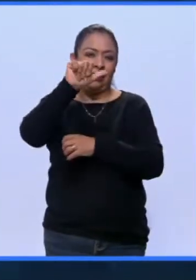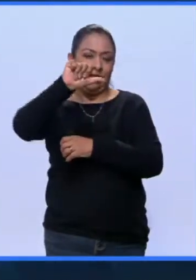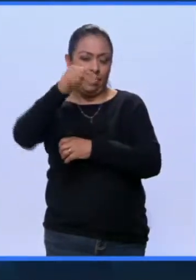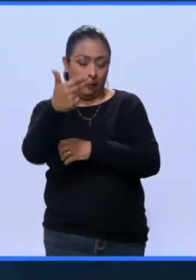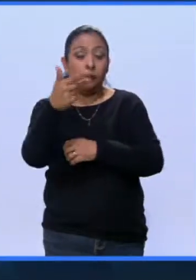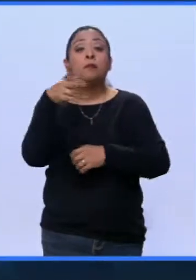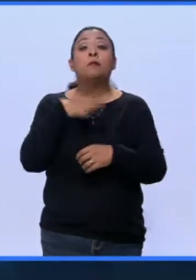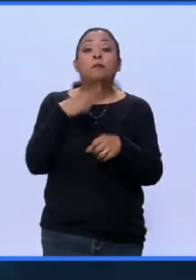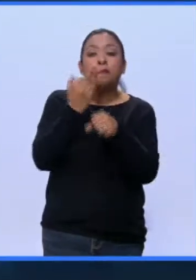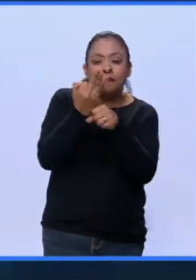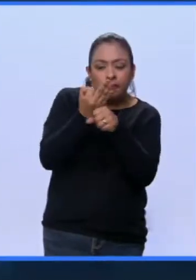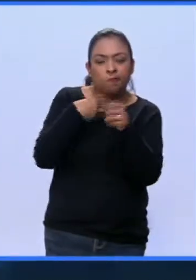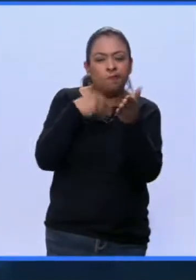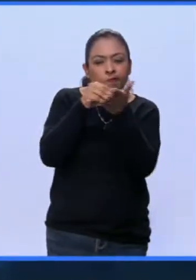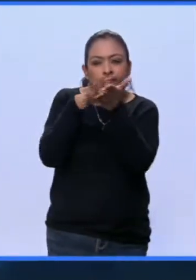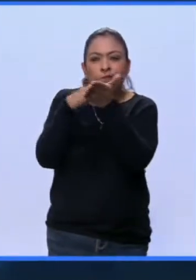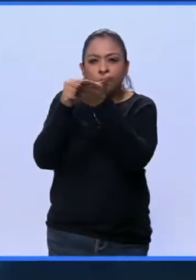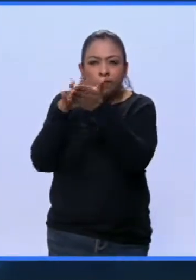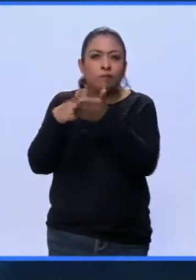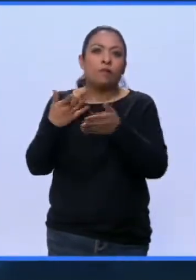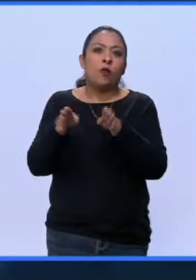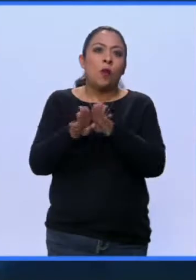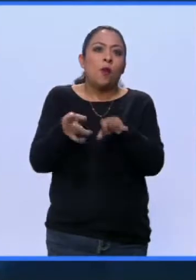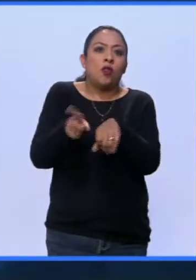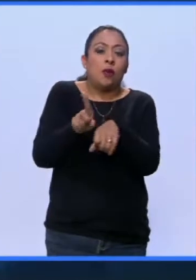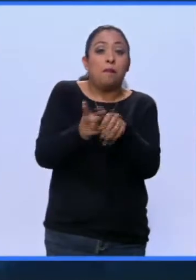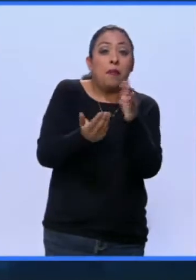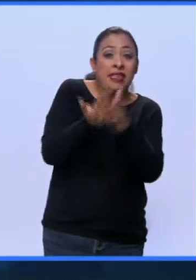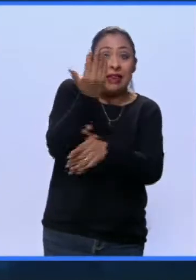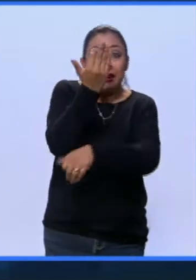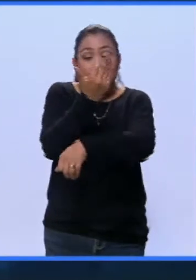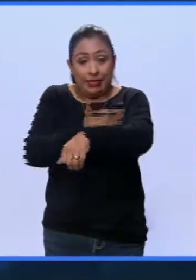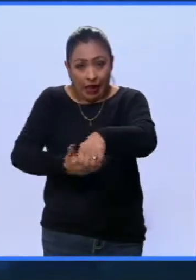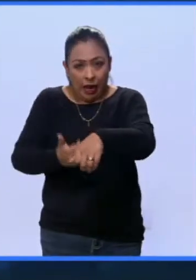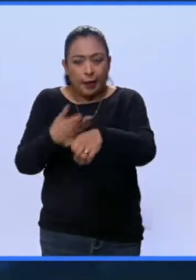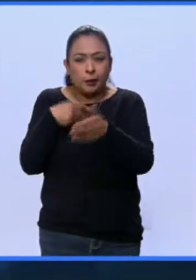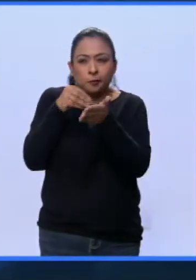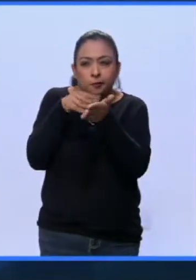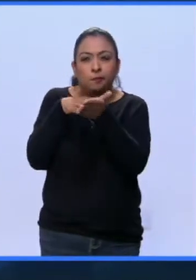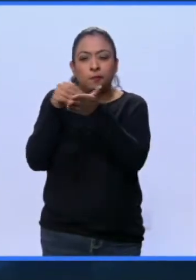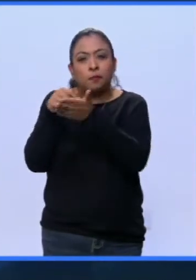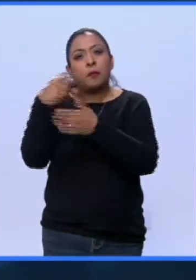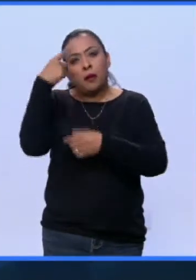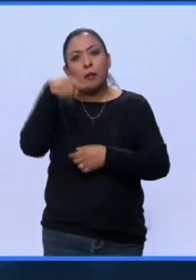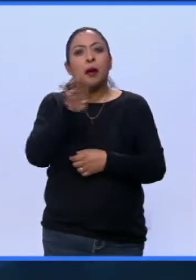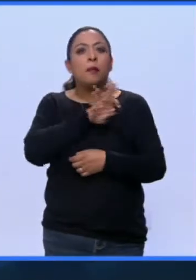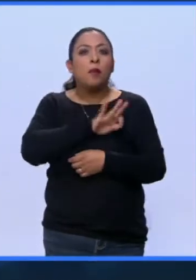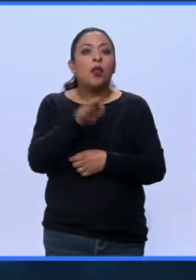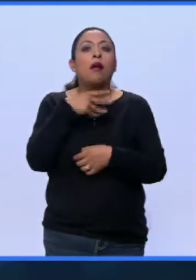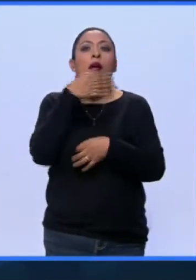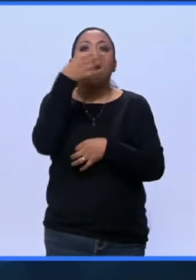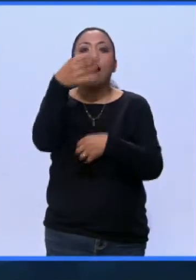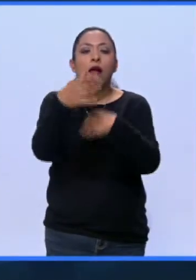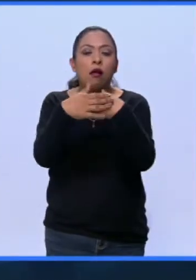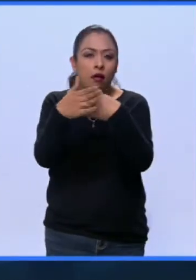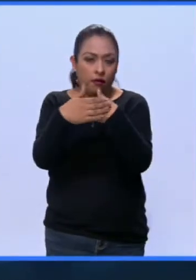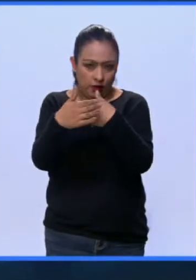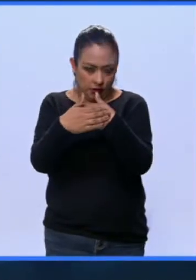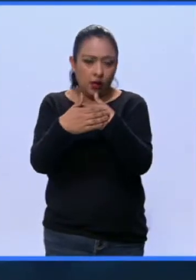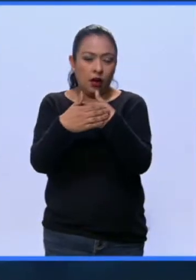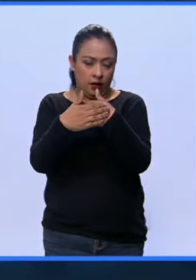haciendo un reporte cotidiano en la mañana y en la tarde para poder reportar los